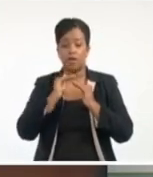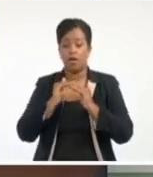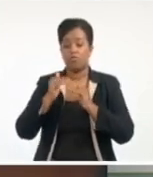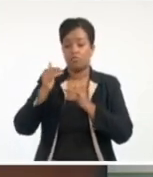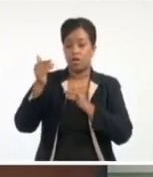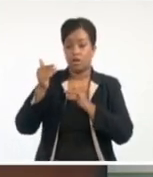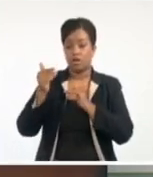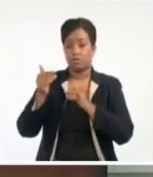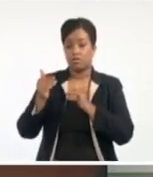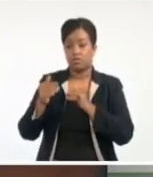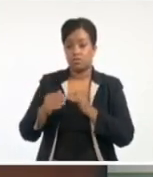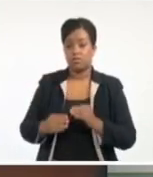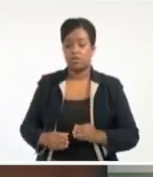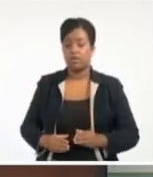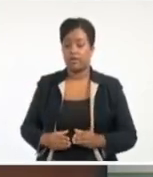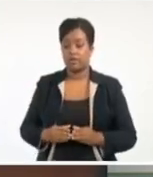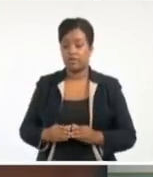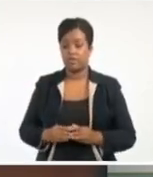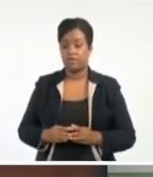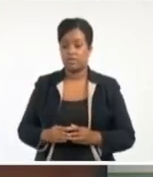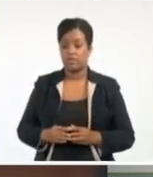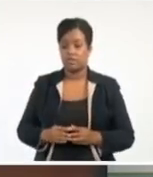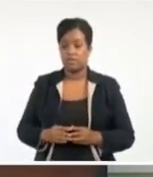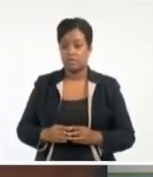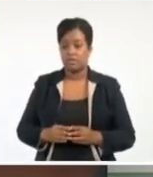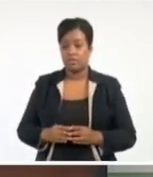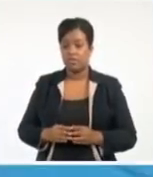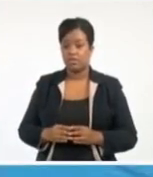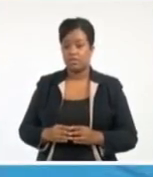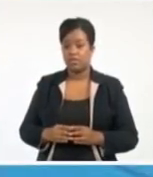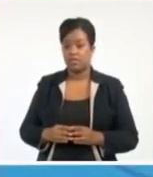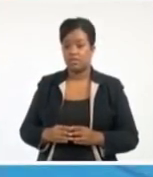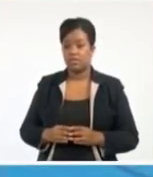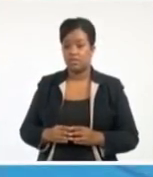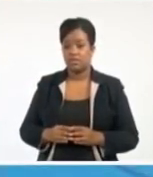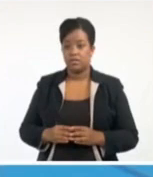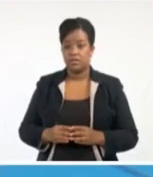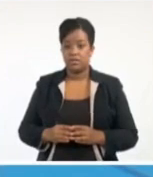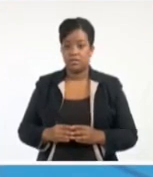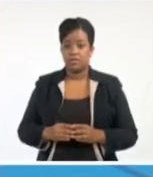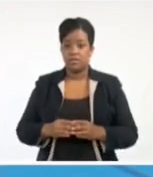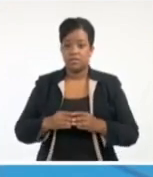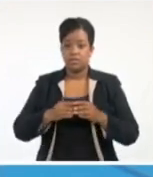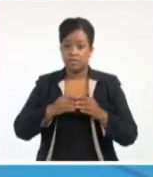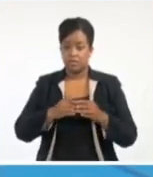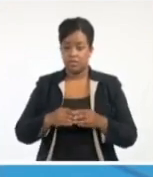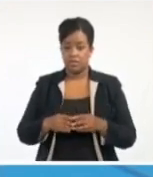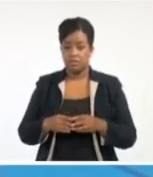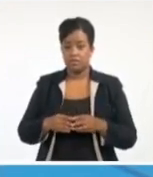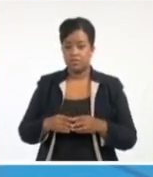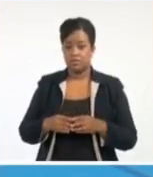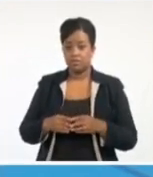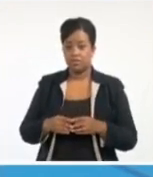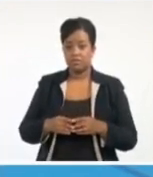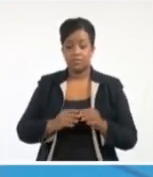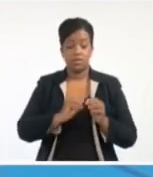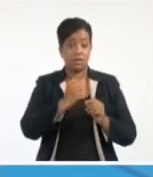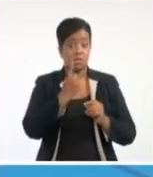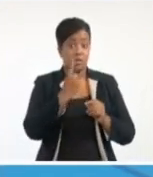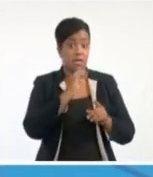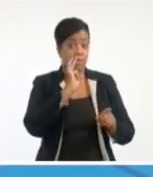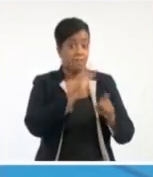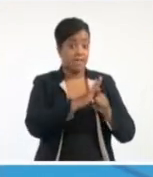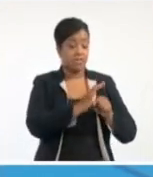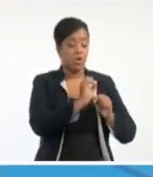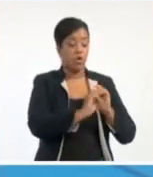la mayor posibilidad está aquí. Y por eso es que la zona central del país, primero la oriental, después la central del país, fíjense que